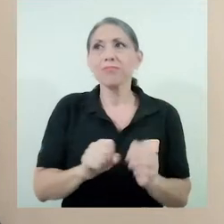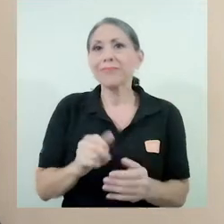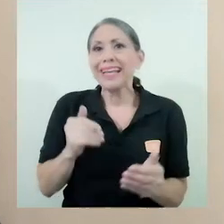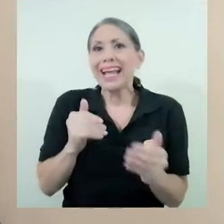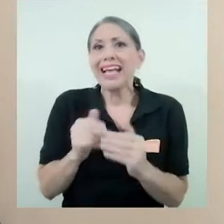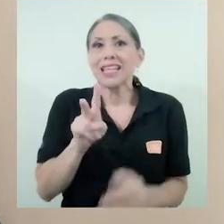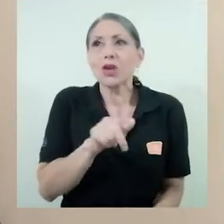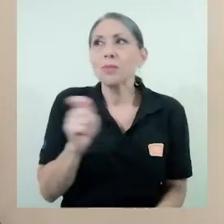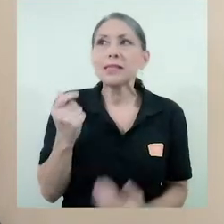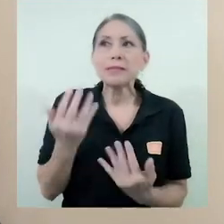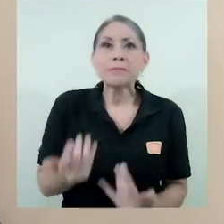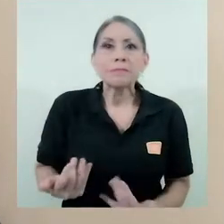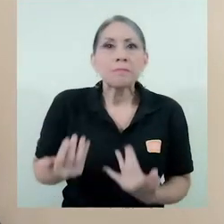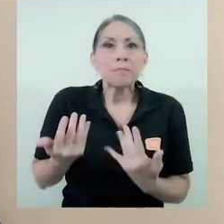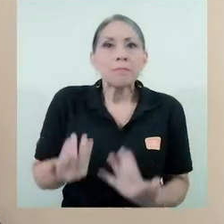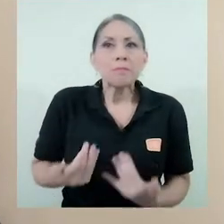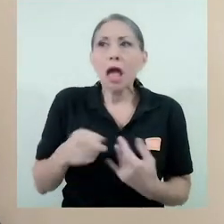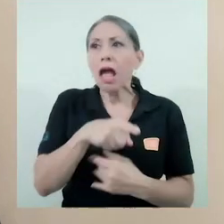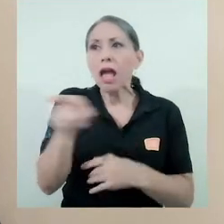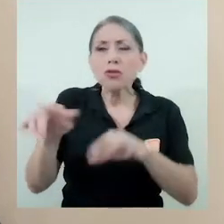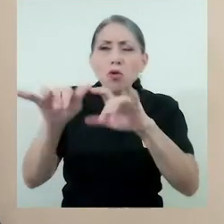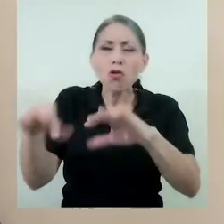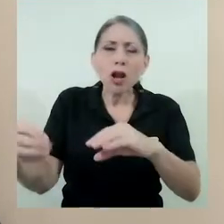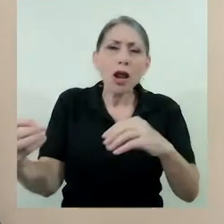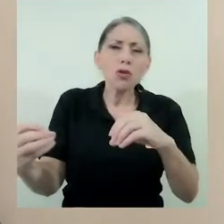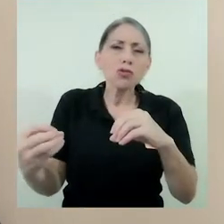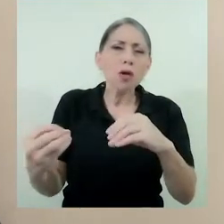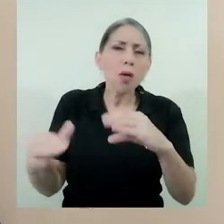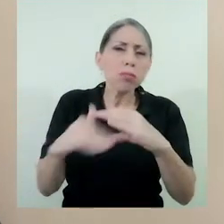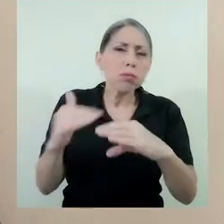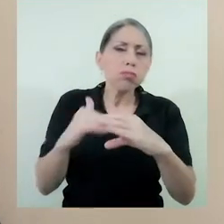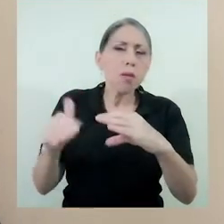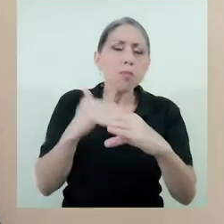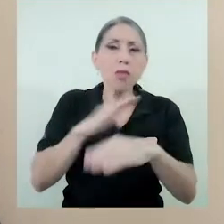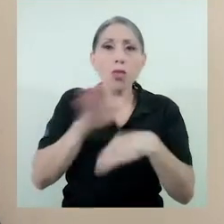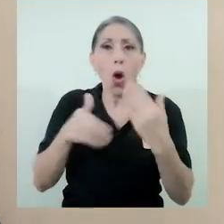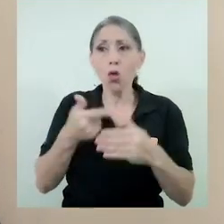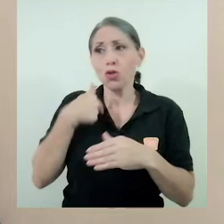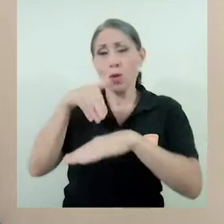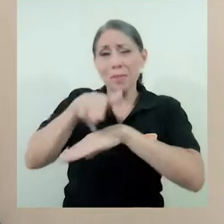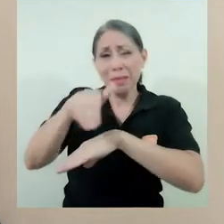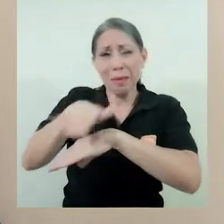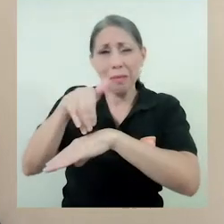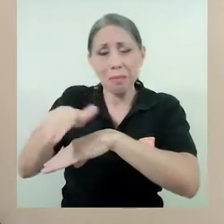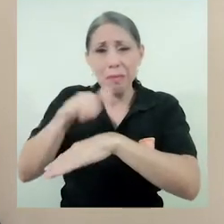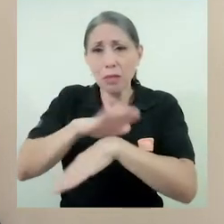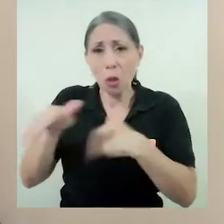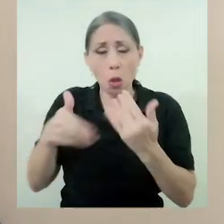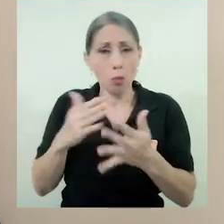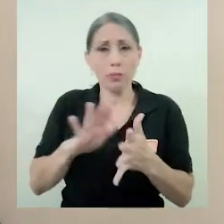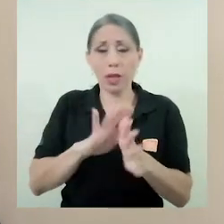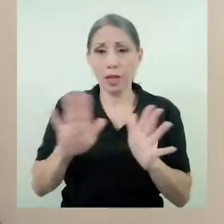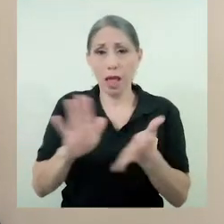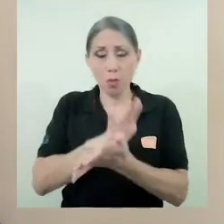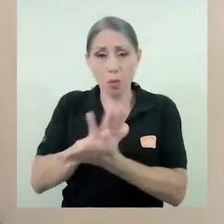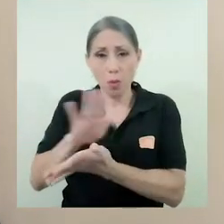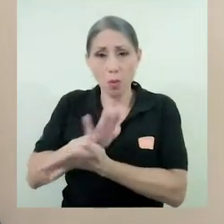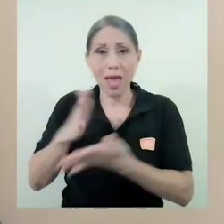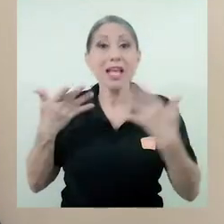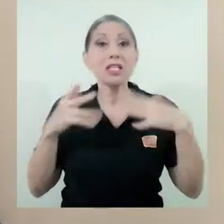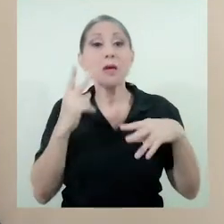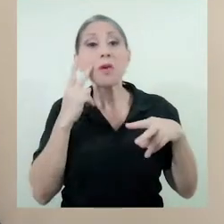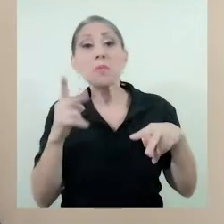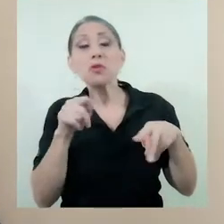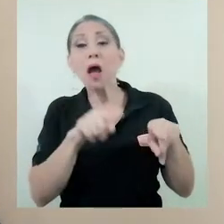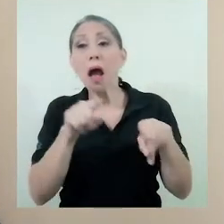meses más de espera, de recibir correos con toda la información y de enviar la juramentación por escrito. Y luego comenzamos a ver en redes sociales que